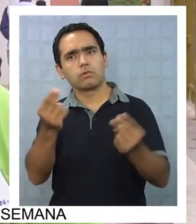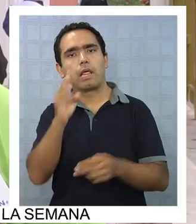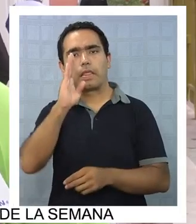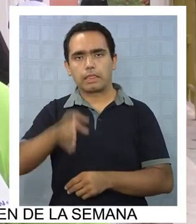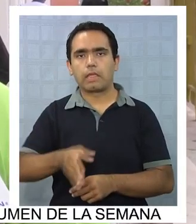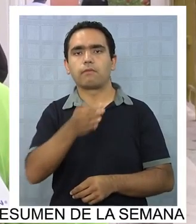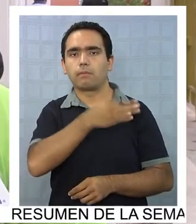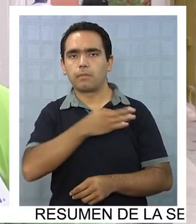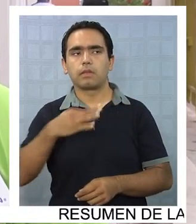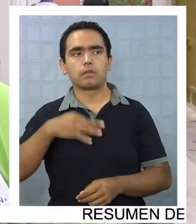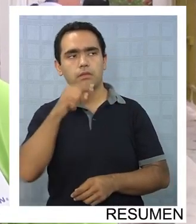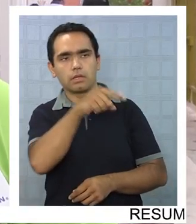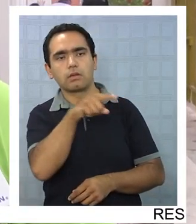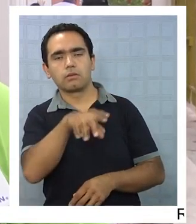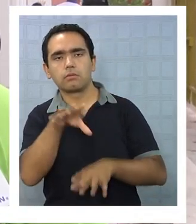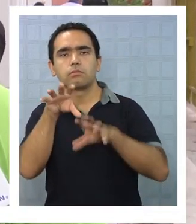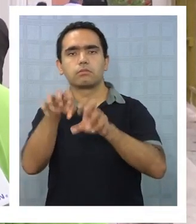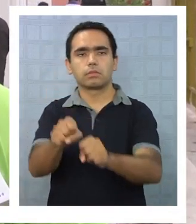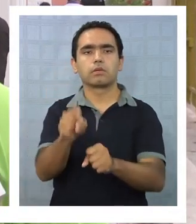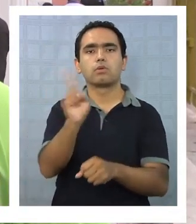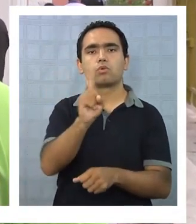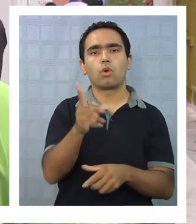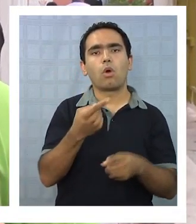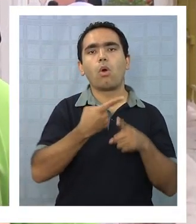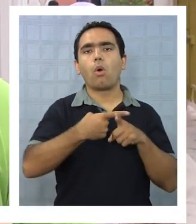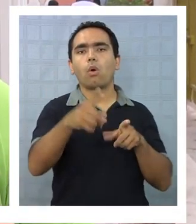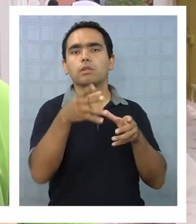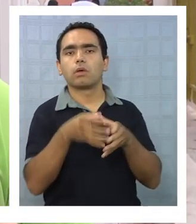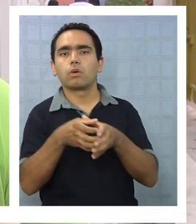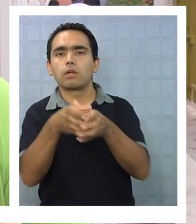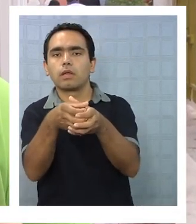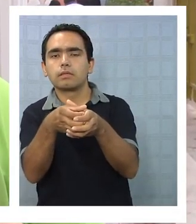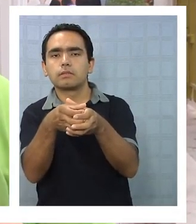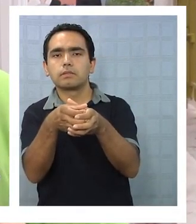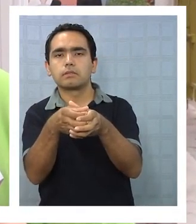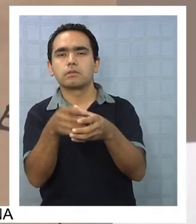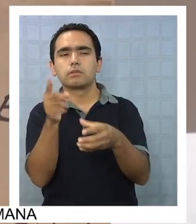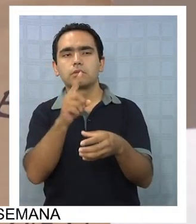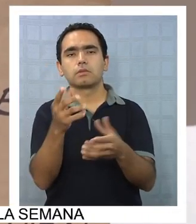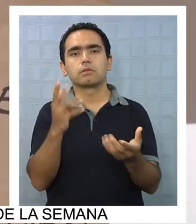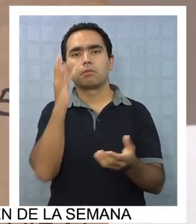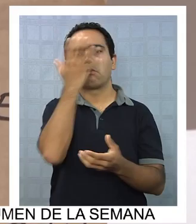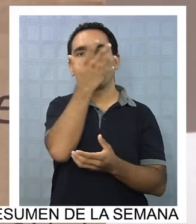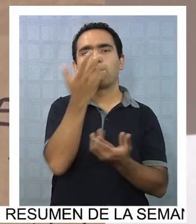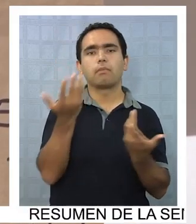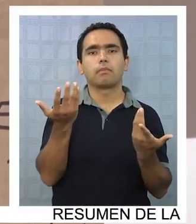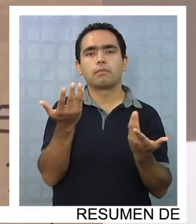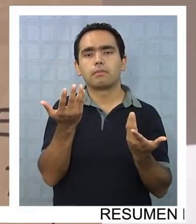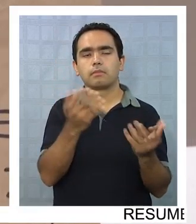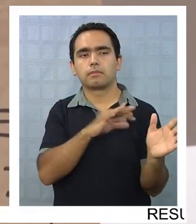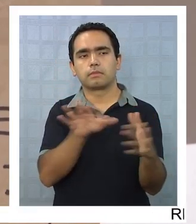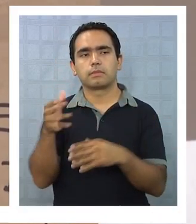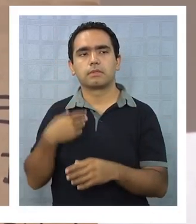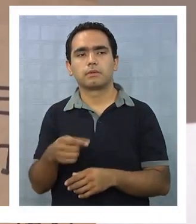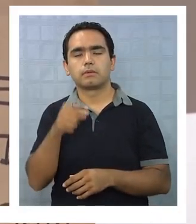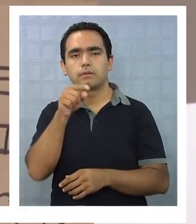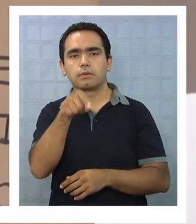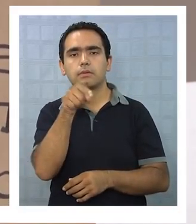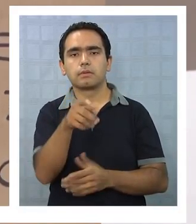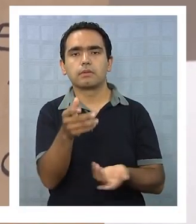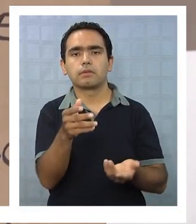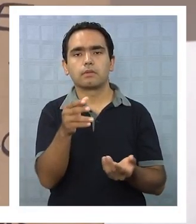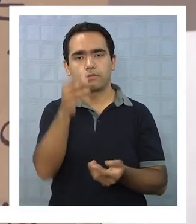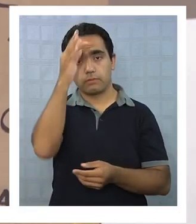Ministerio y no a través de una organización que es un maquillaje lo que en este momento hay. La otra razón del paro de la Asociación de